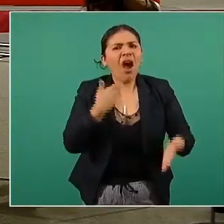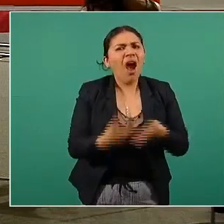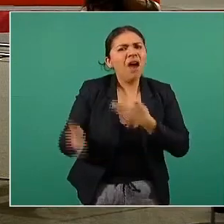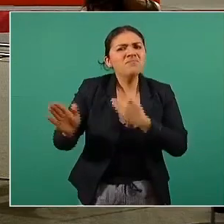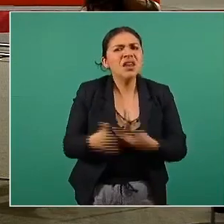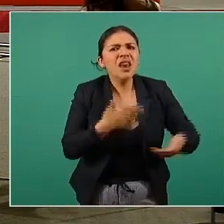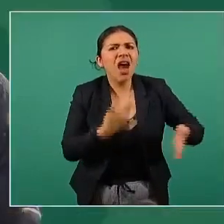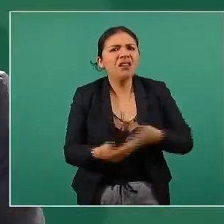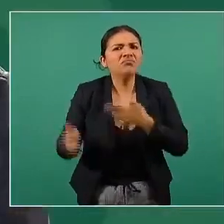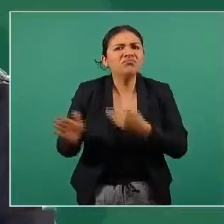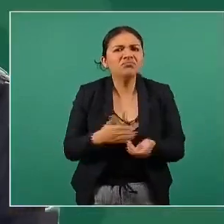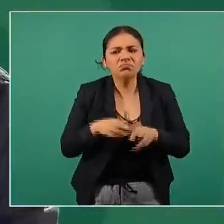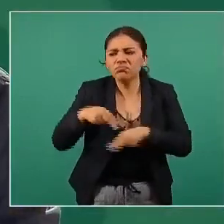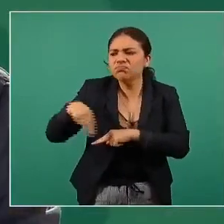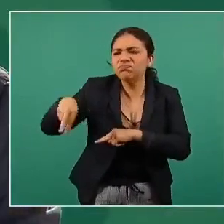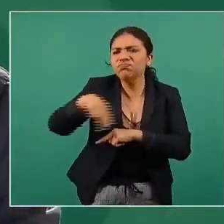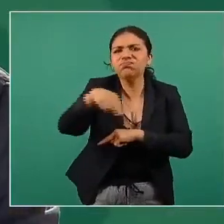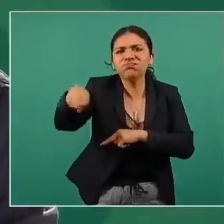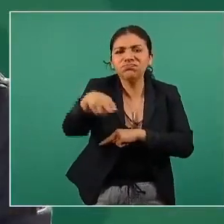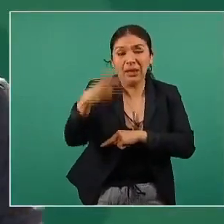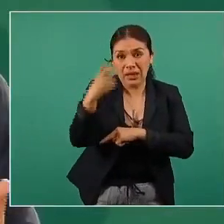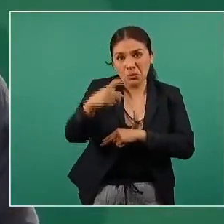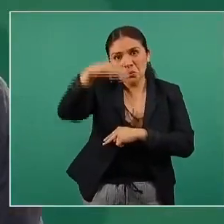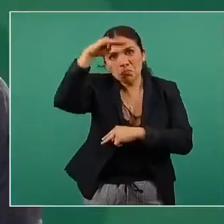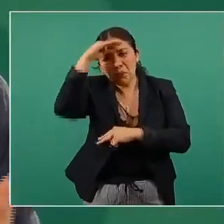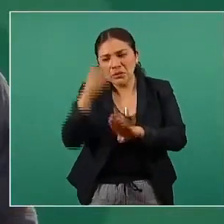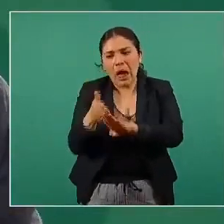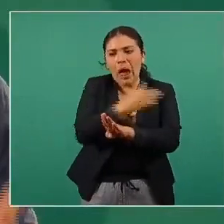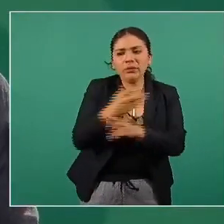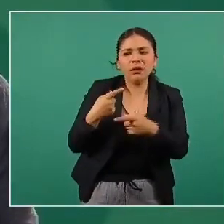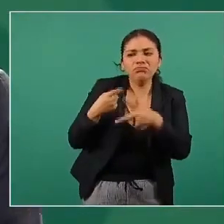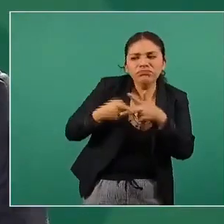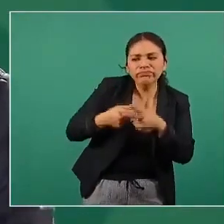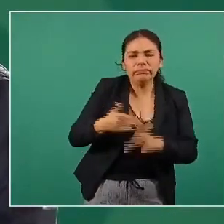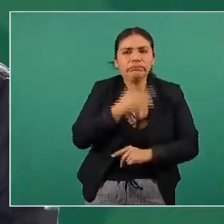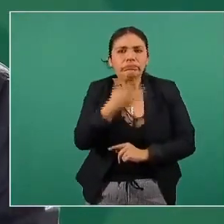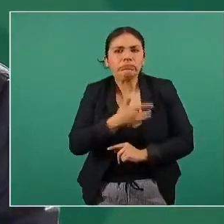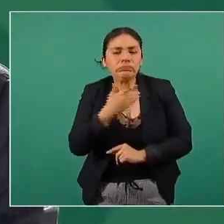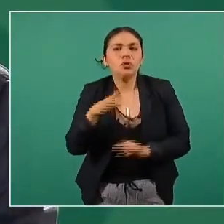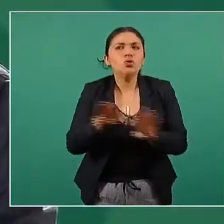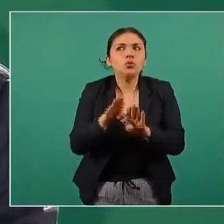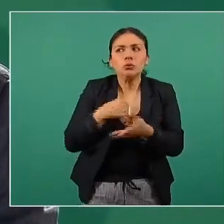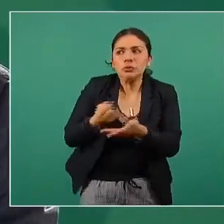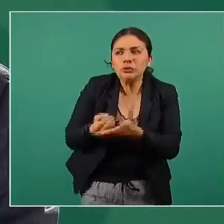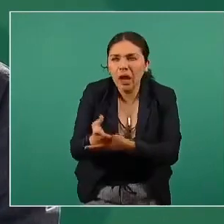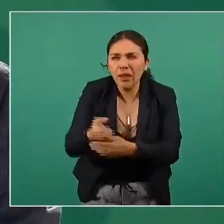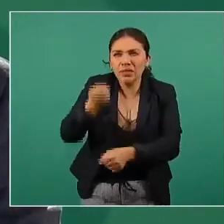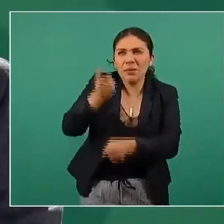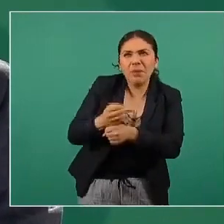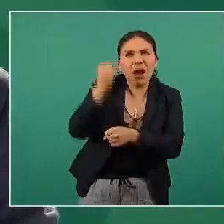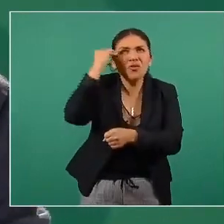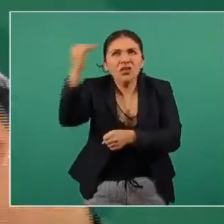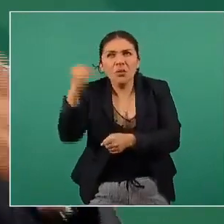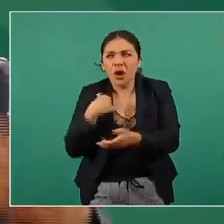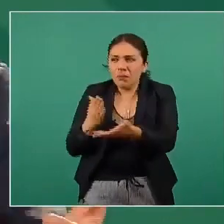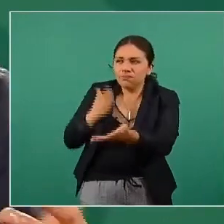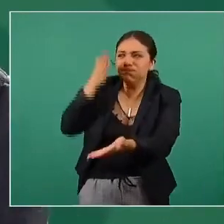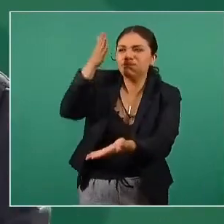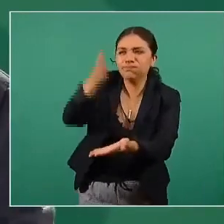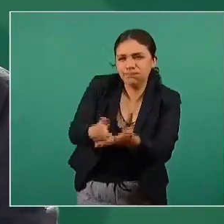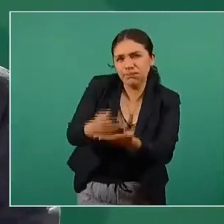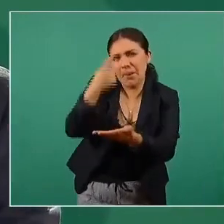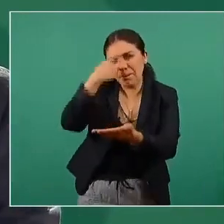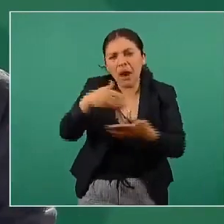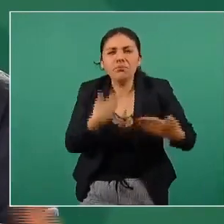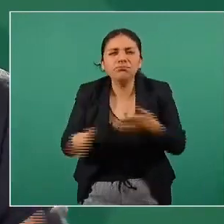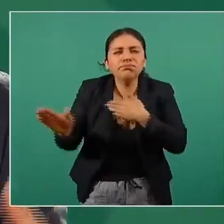y esto podemos preverlo de tal suerte que anticipemos nuestra salida del sitio que tengamos que salir para